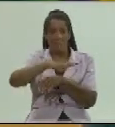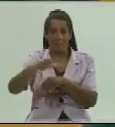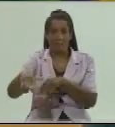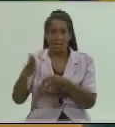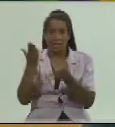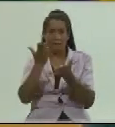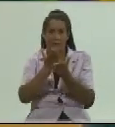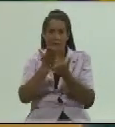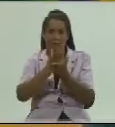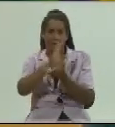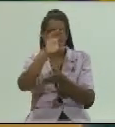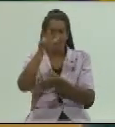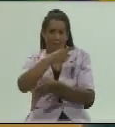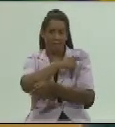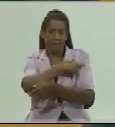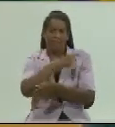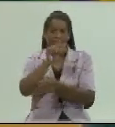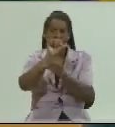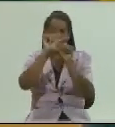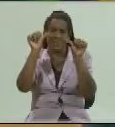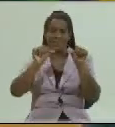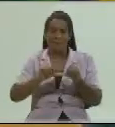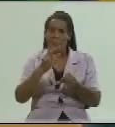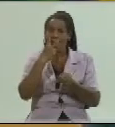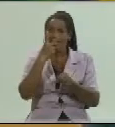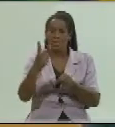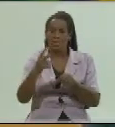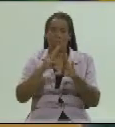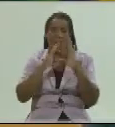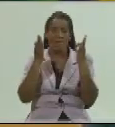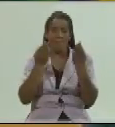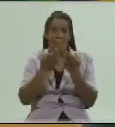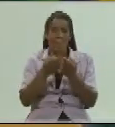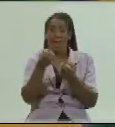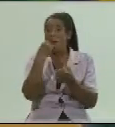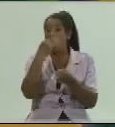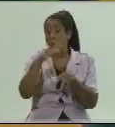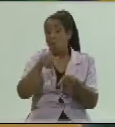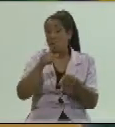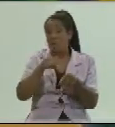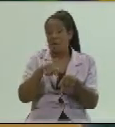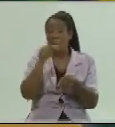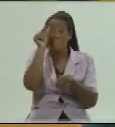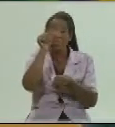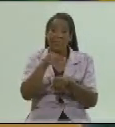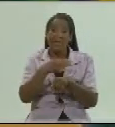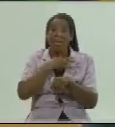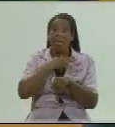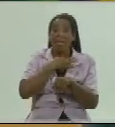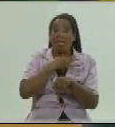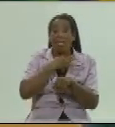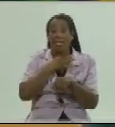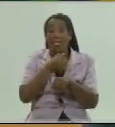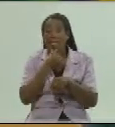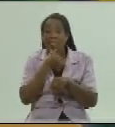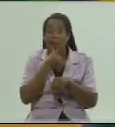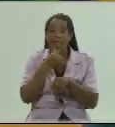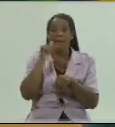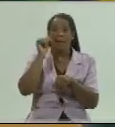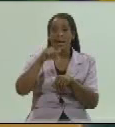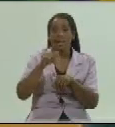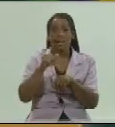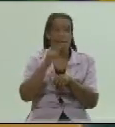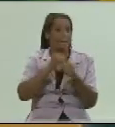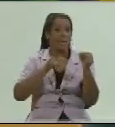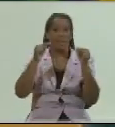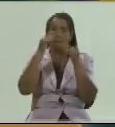de sistemas de atención a las familias donde almuerzan y comen las personas con menos recursos o sea ese principio